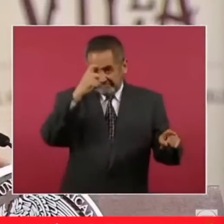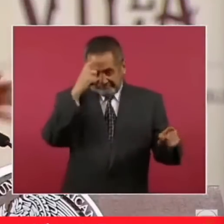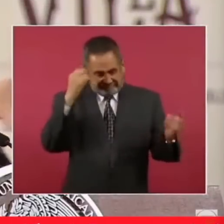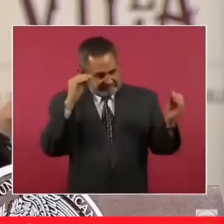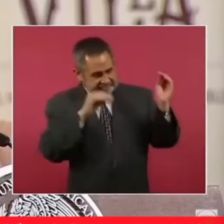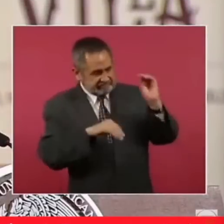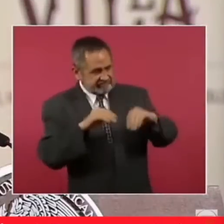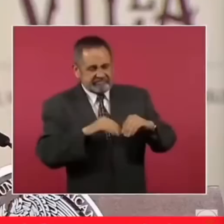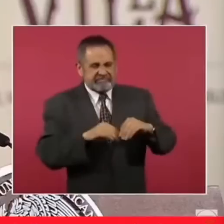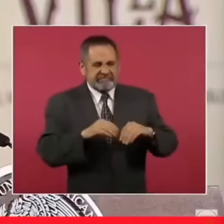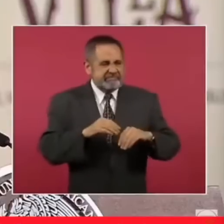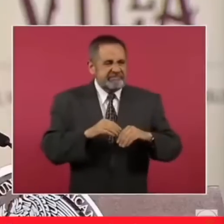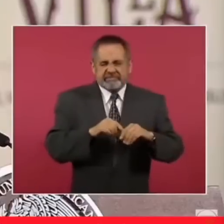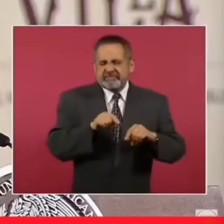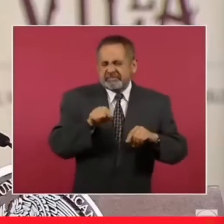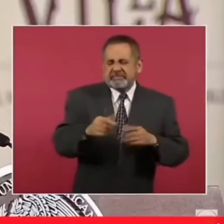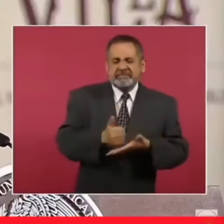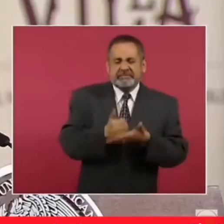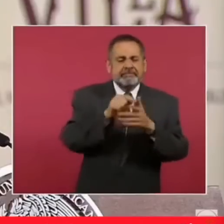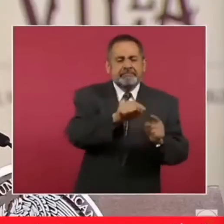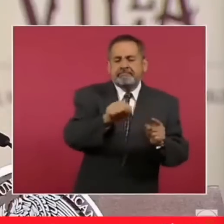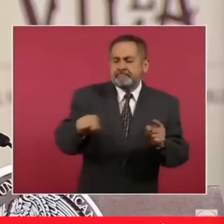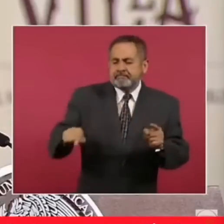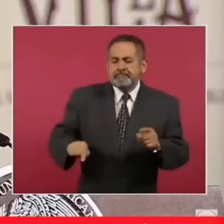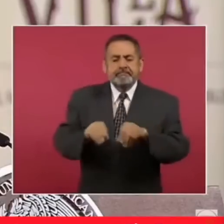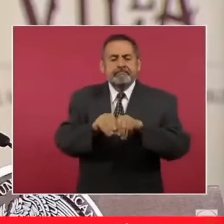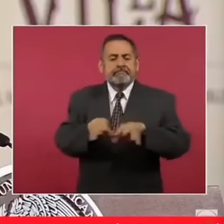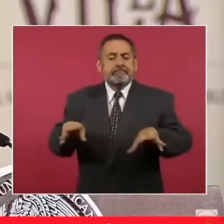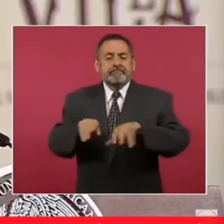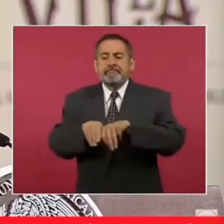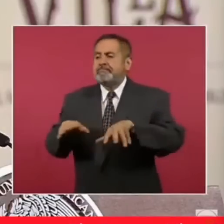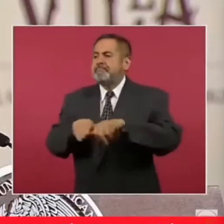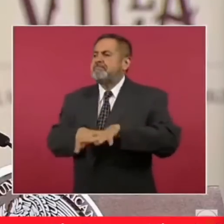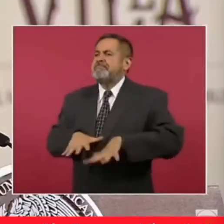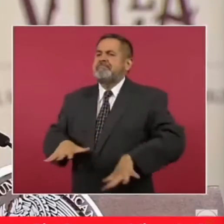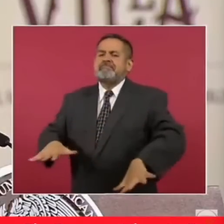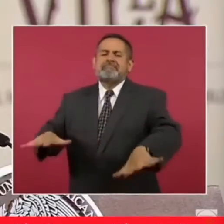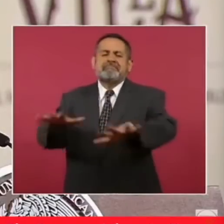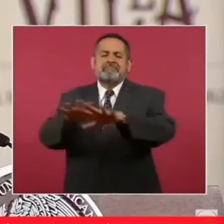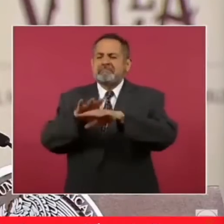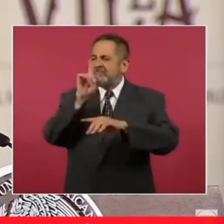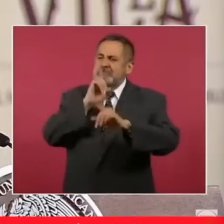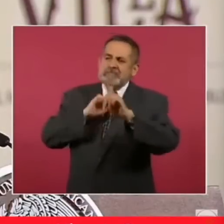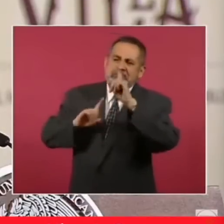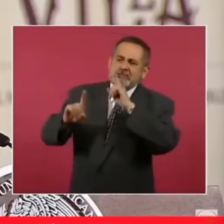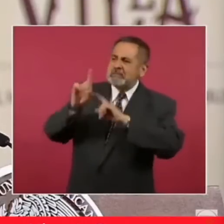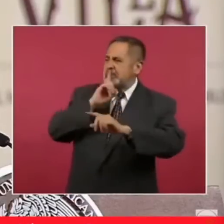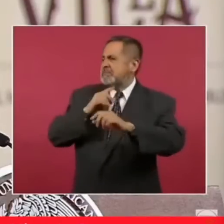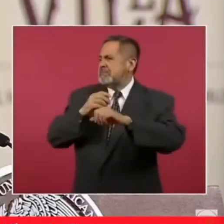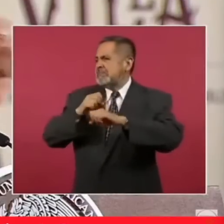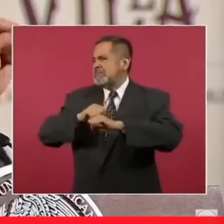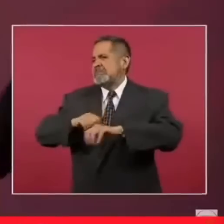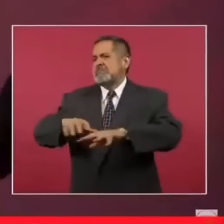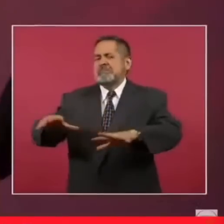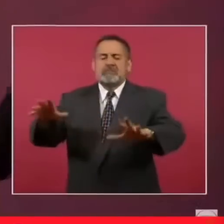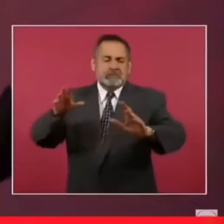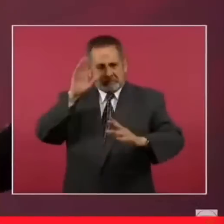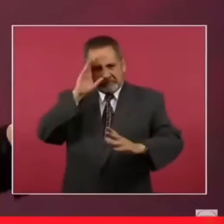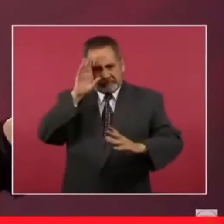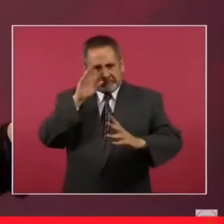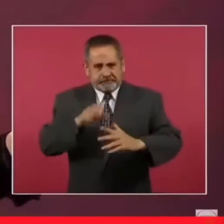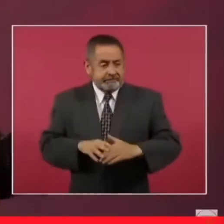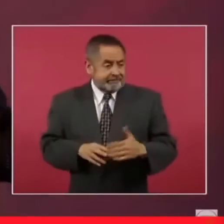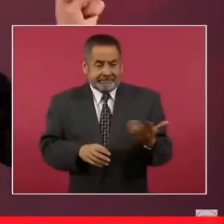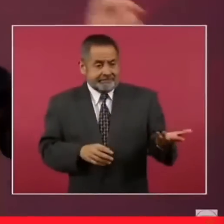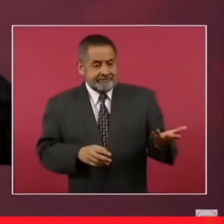una red para hacerlo aún más grande en las redes sociales. Así funciona esta